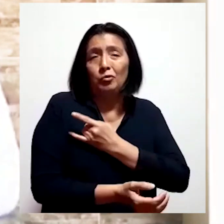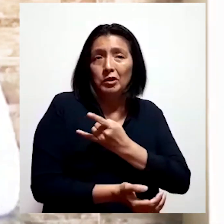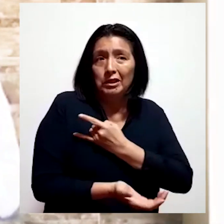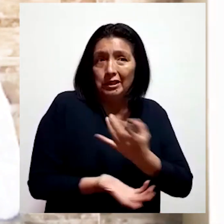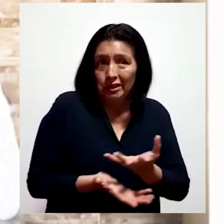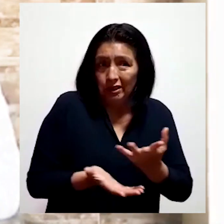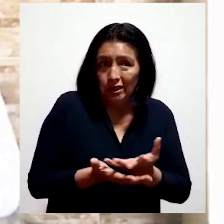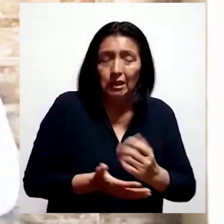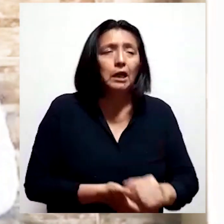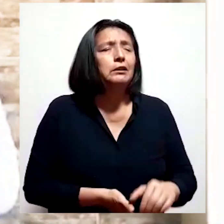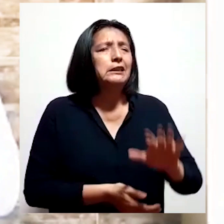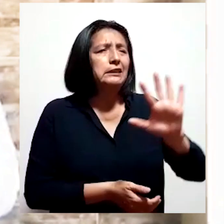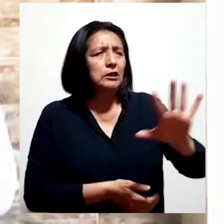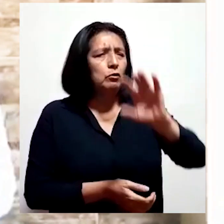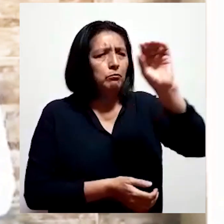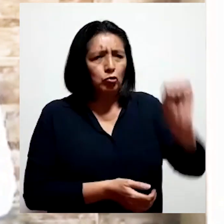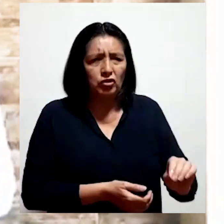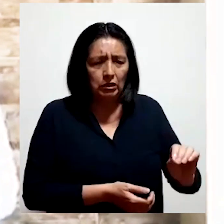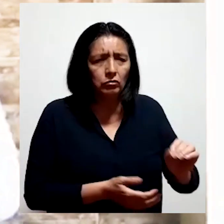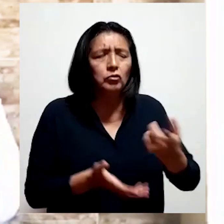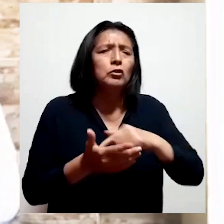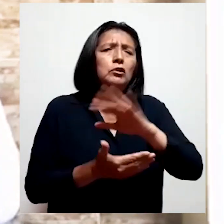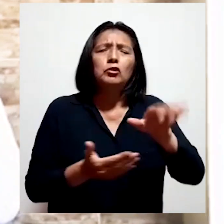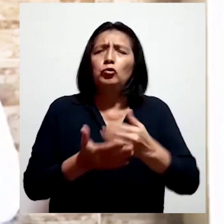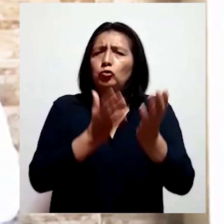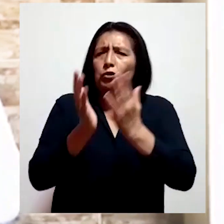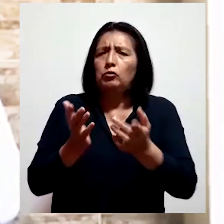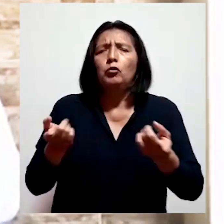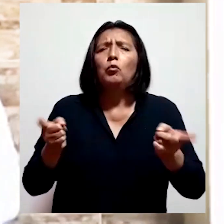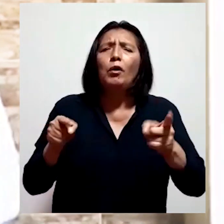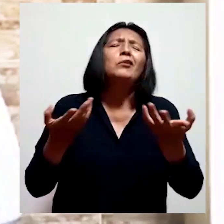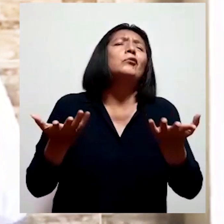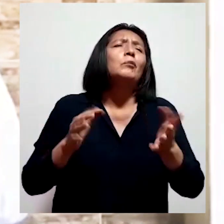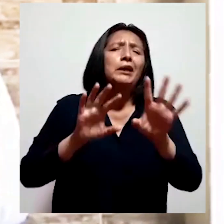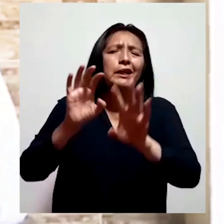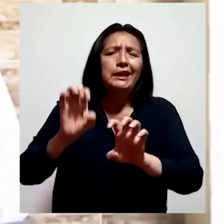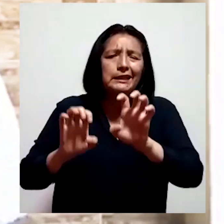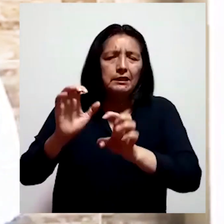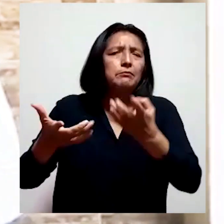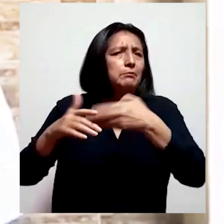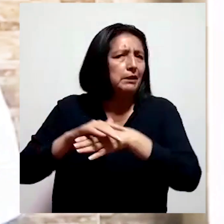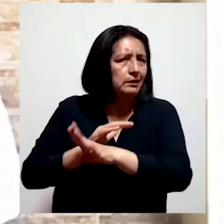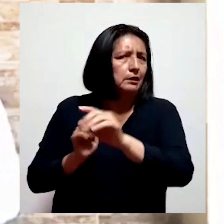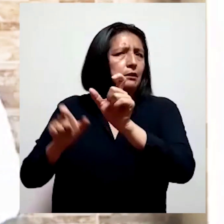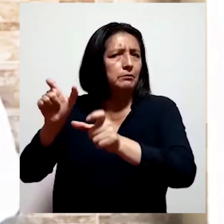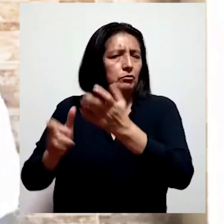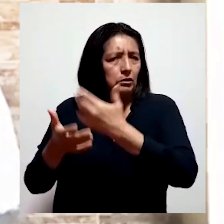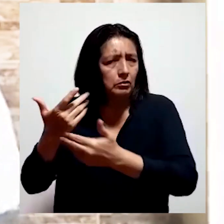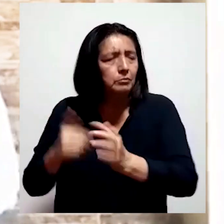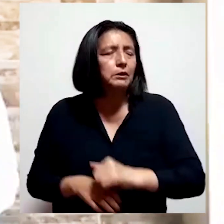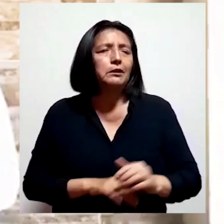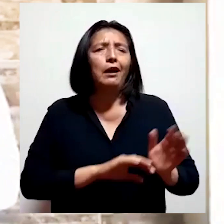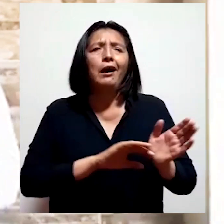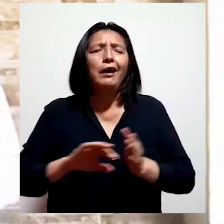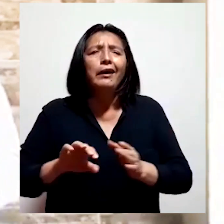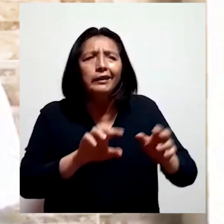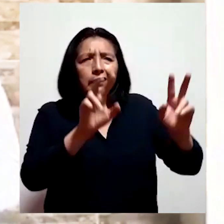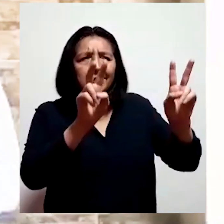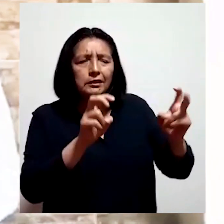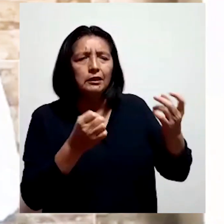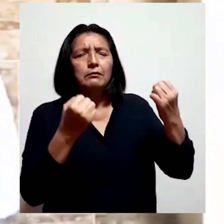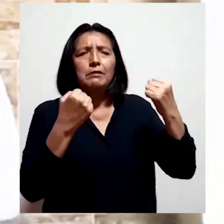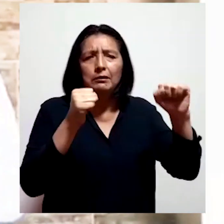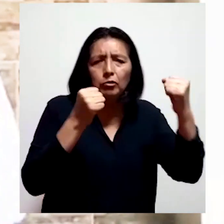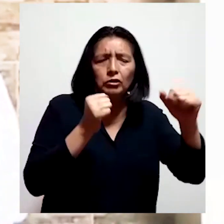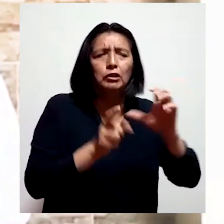reservarán el 5% de sus vacantes para los procesos de admisión a personas con discapacidad. En actividades deportivas,